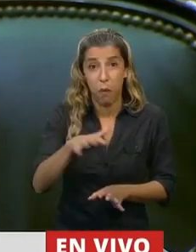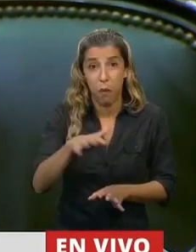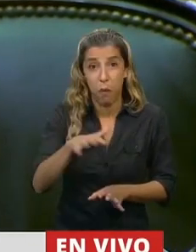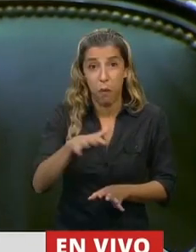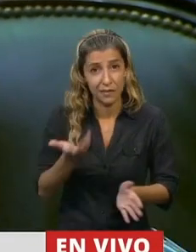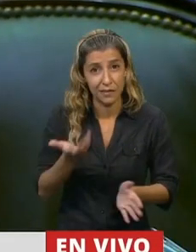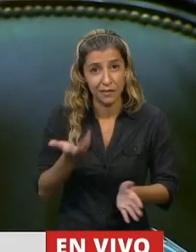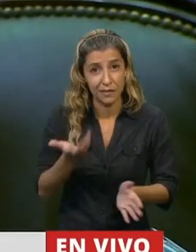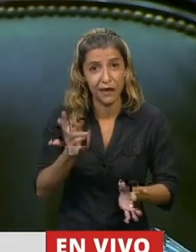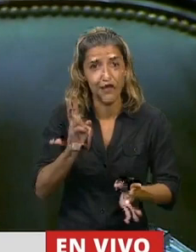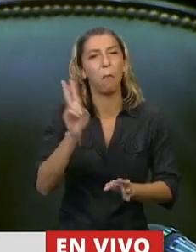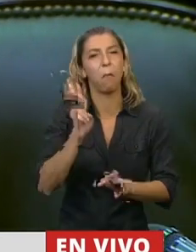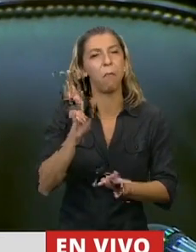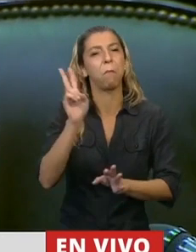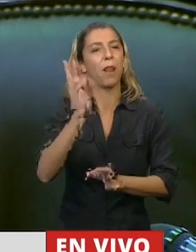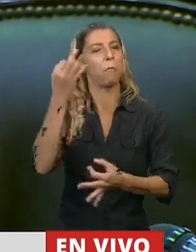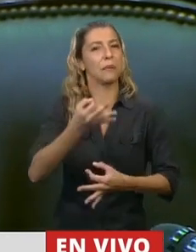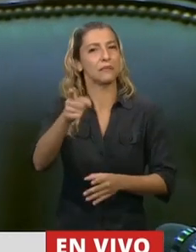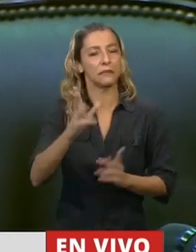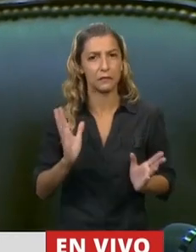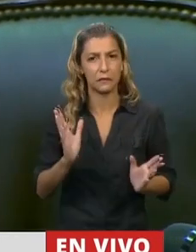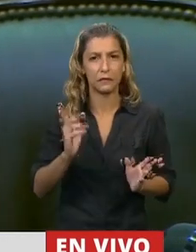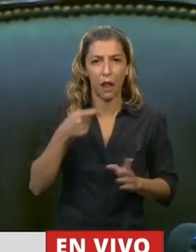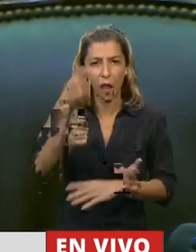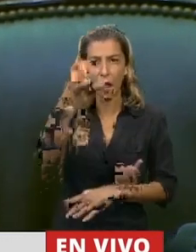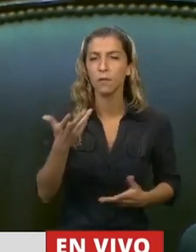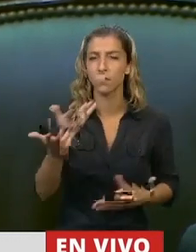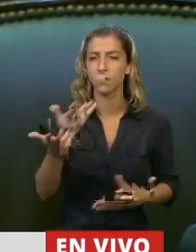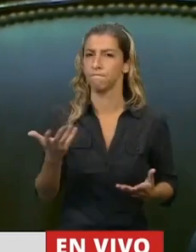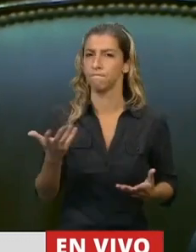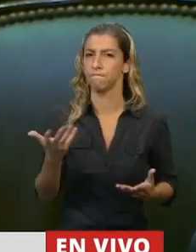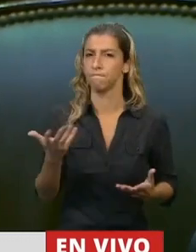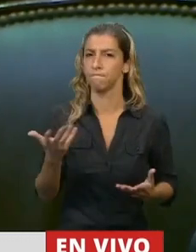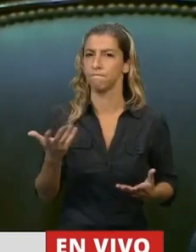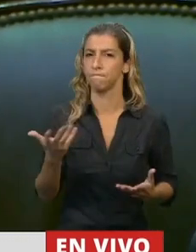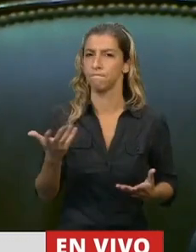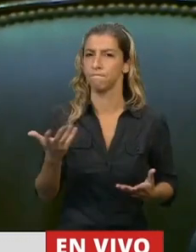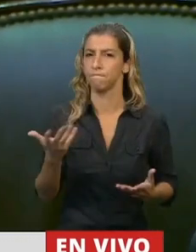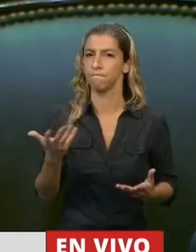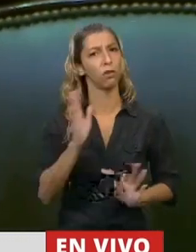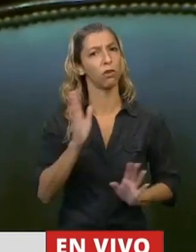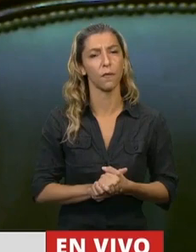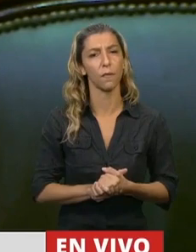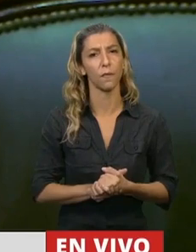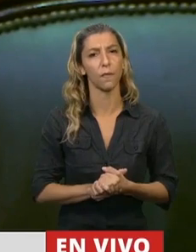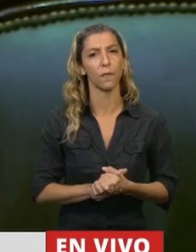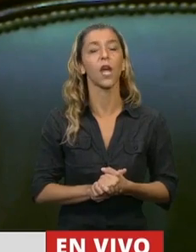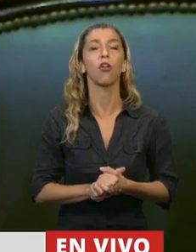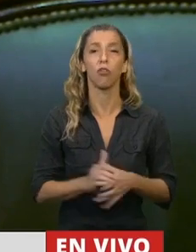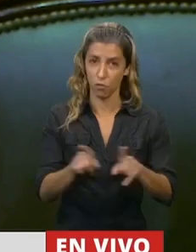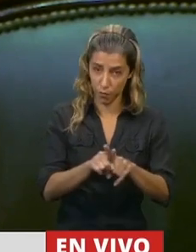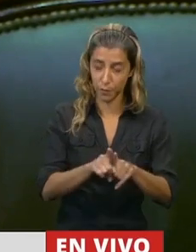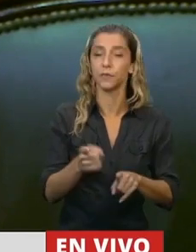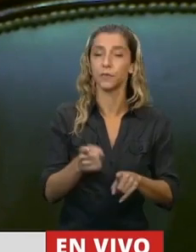provincia. Así que yo voy a invitar y actualmente el presidente